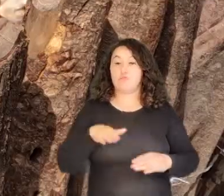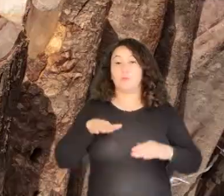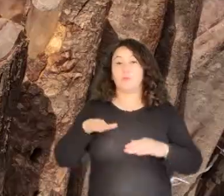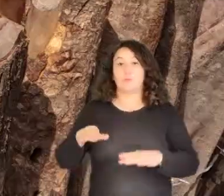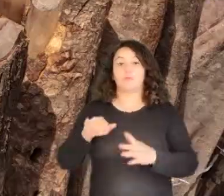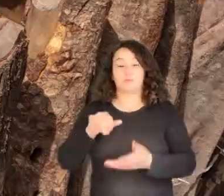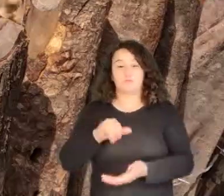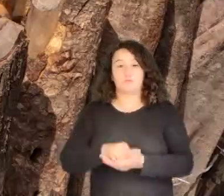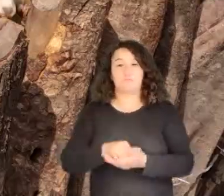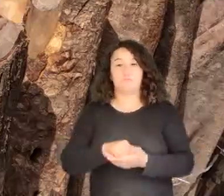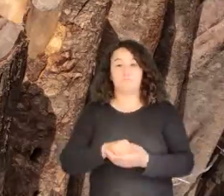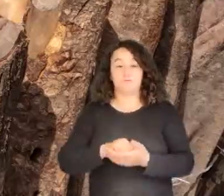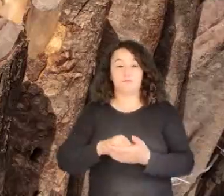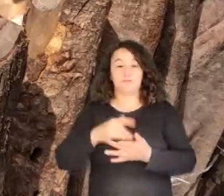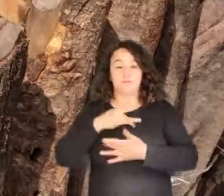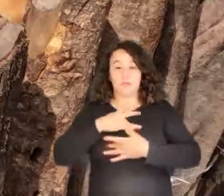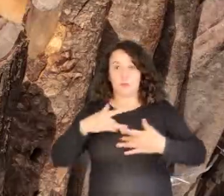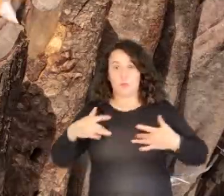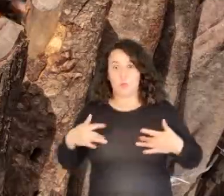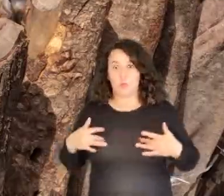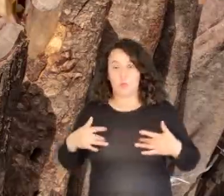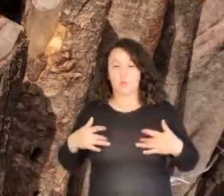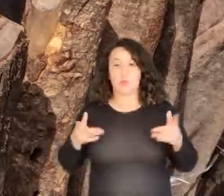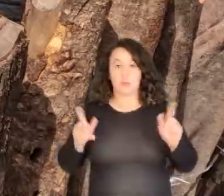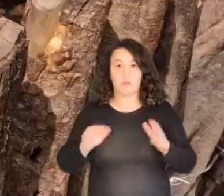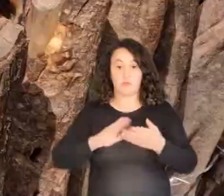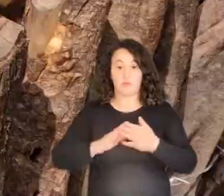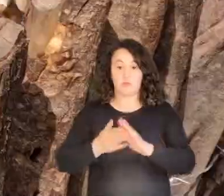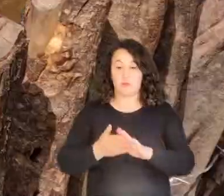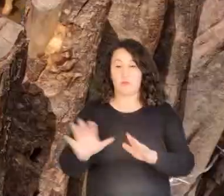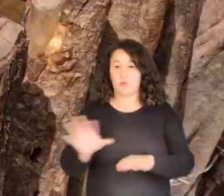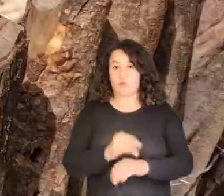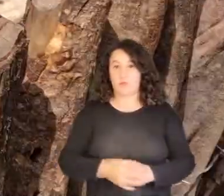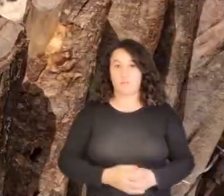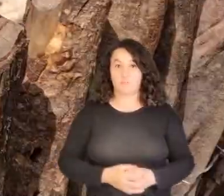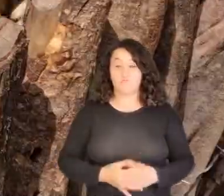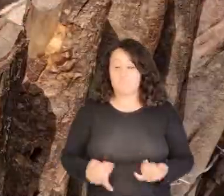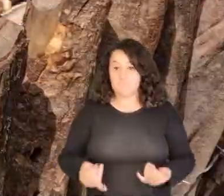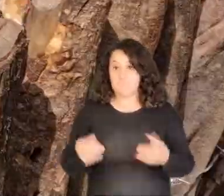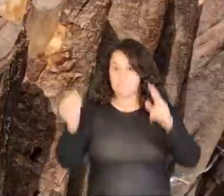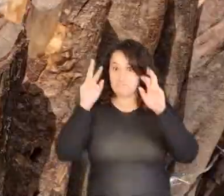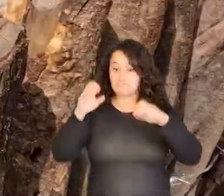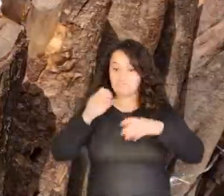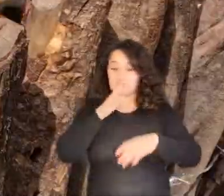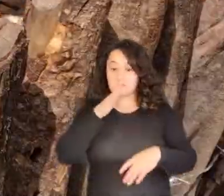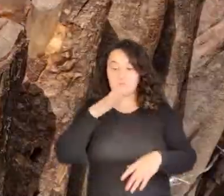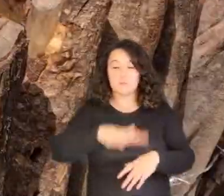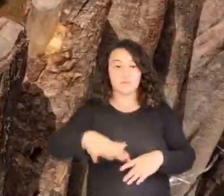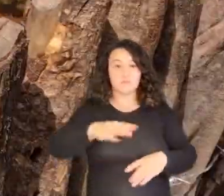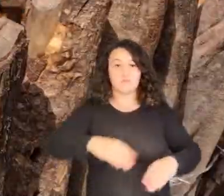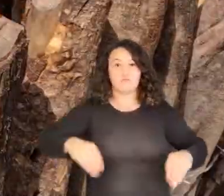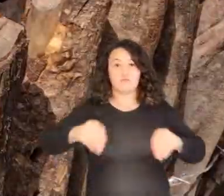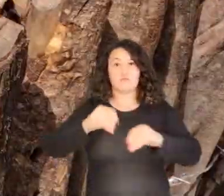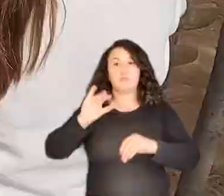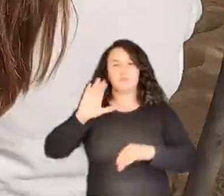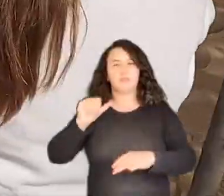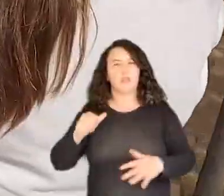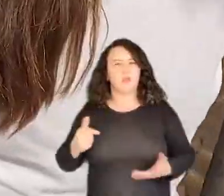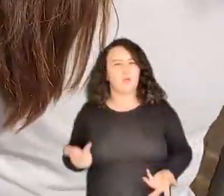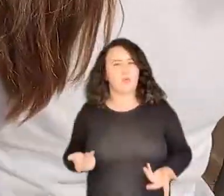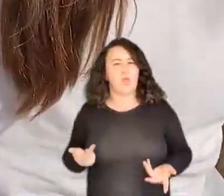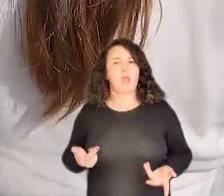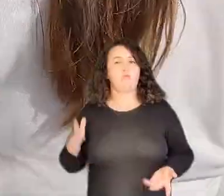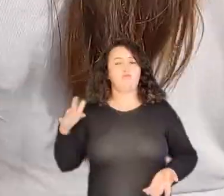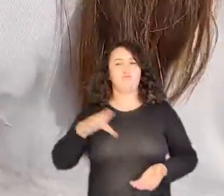que no representan peligro para su propia salud ni peligro para la salud de la comunidad. Y es en esos territorios en donde el ICA